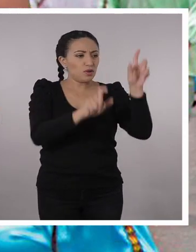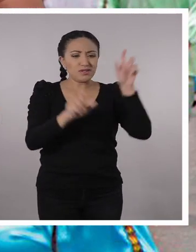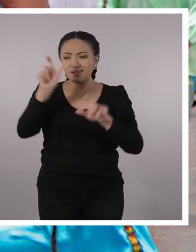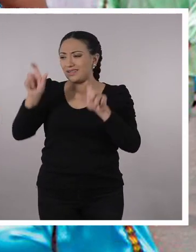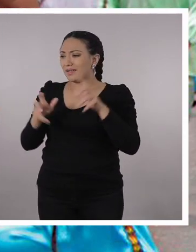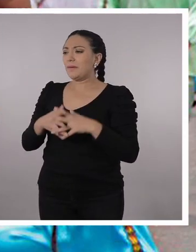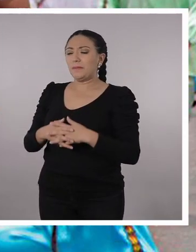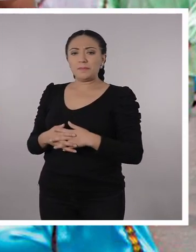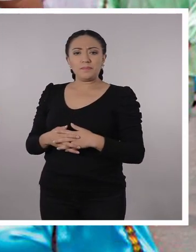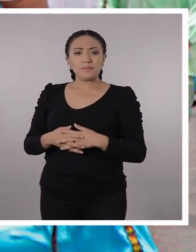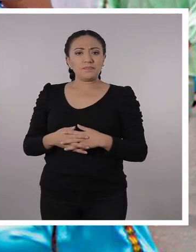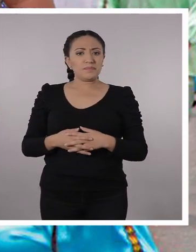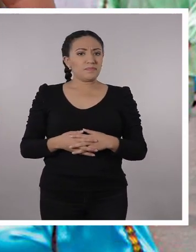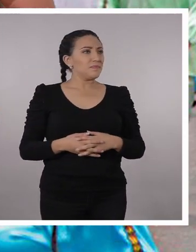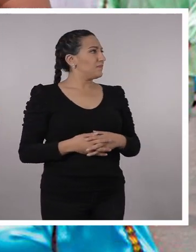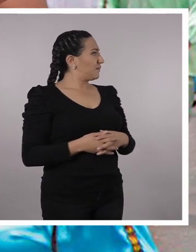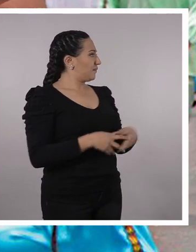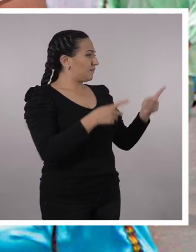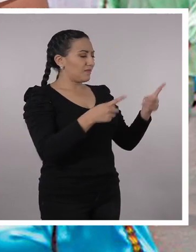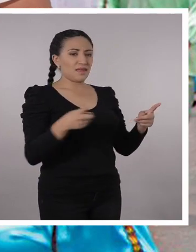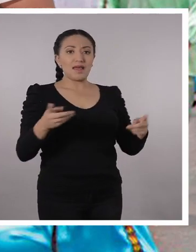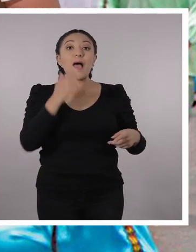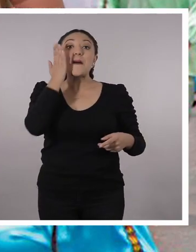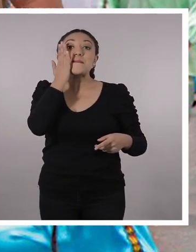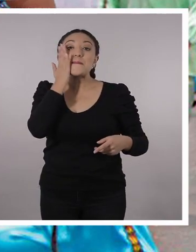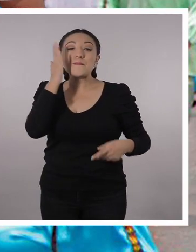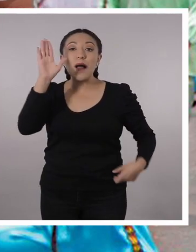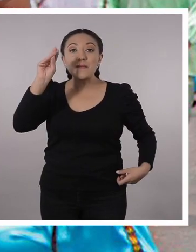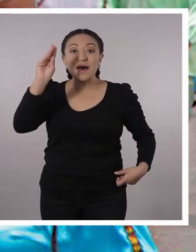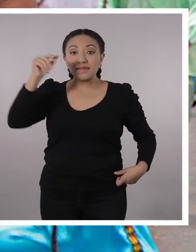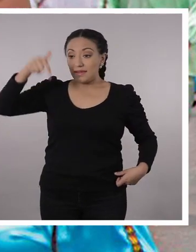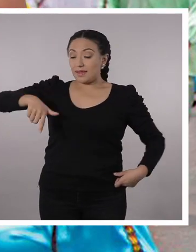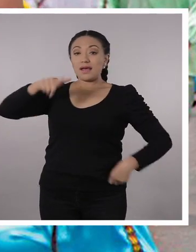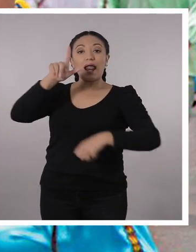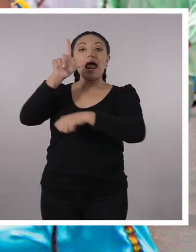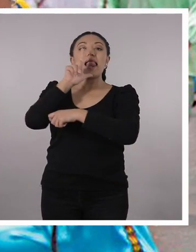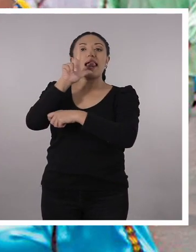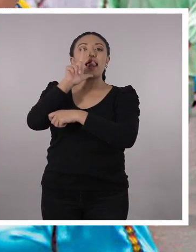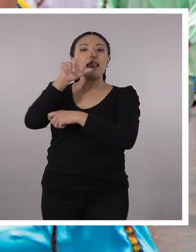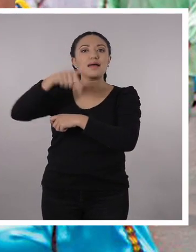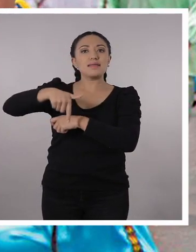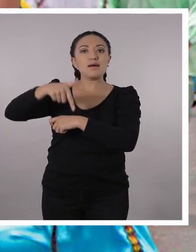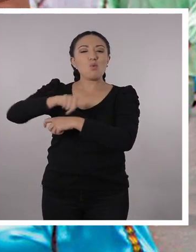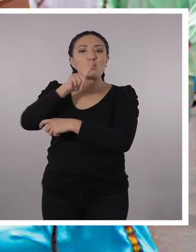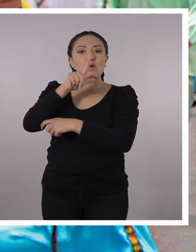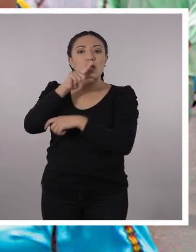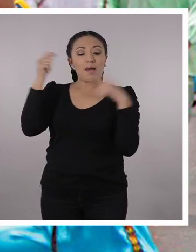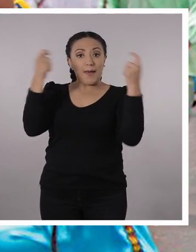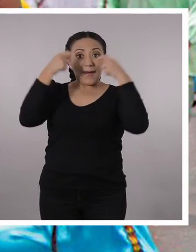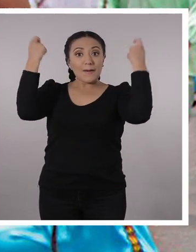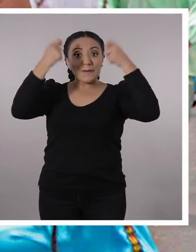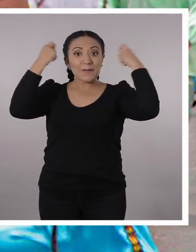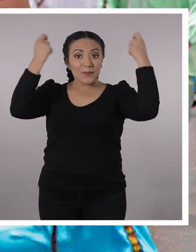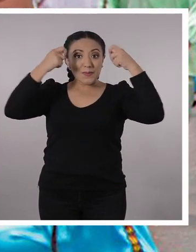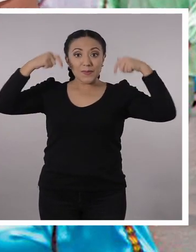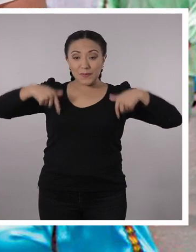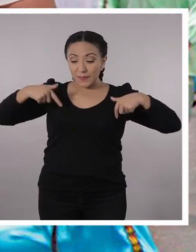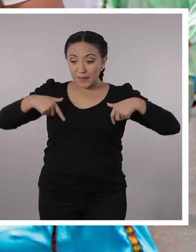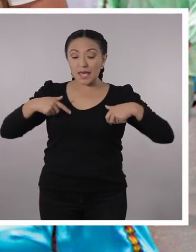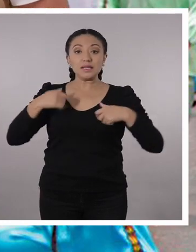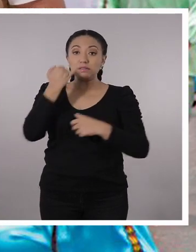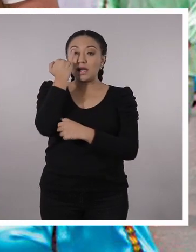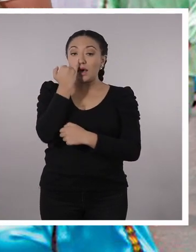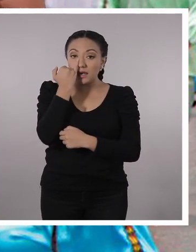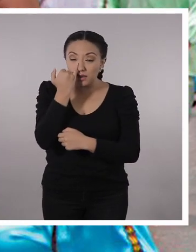Y hay mucha alegría. esta es la mama negra, estamos en la tacunga. Exacto, es una fiesta que mezcla lo indígena, lo africano y lo